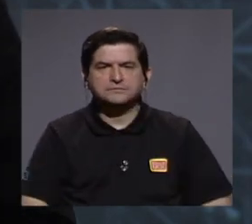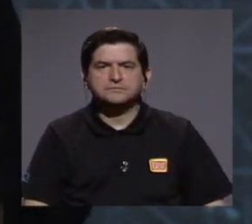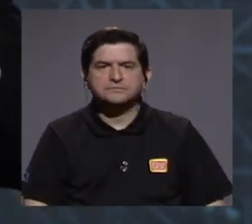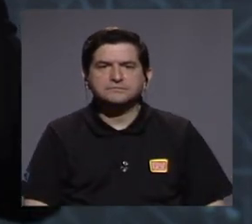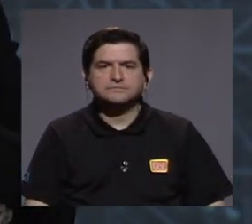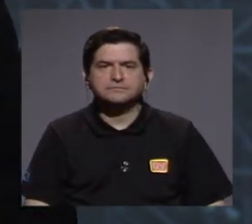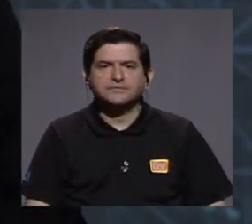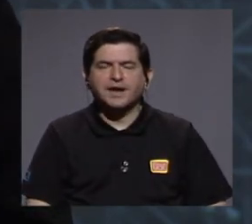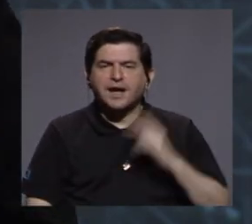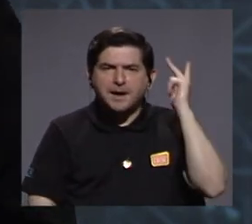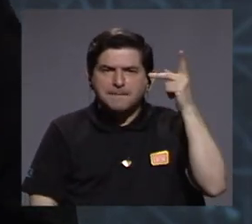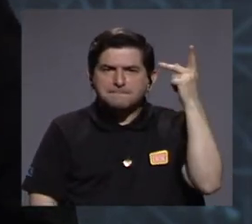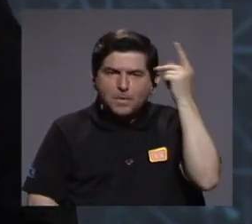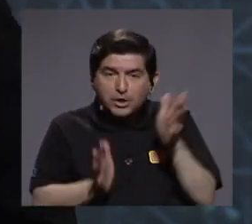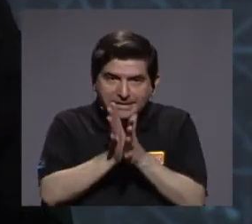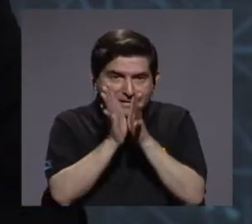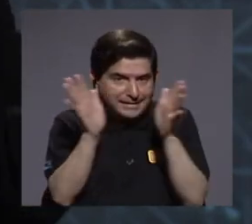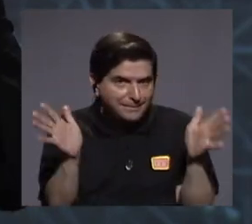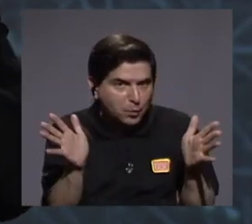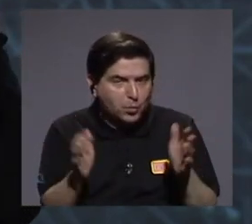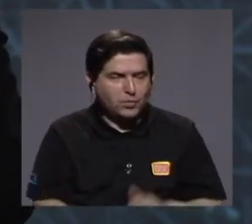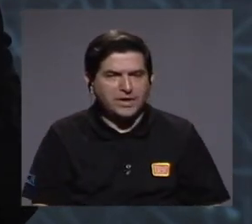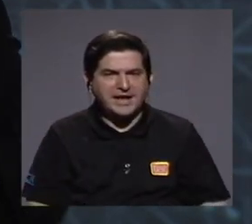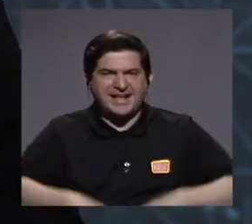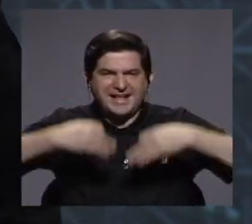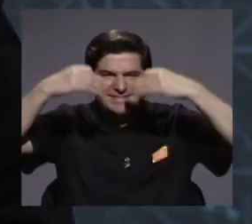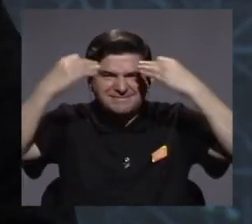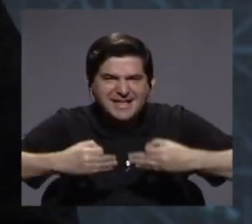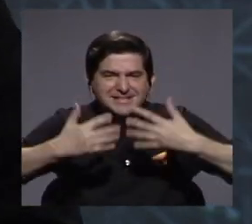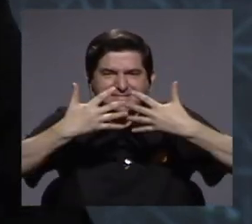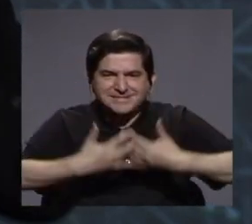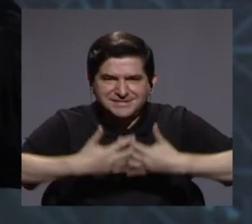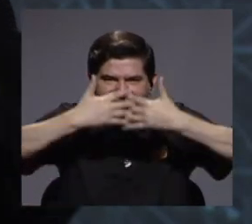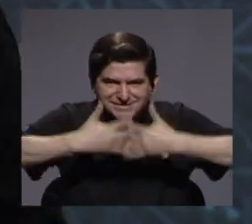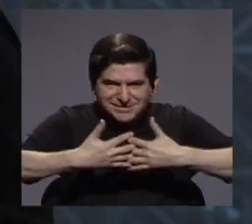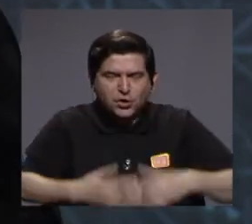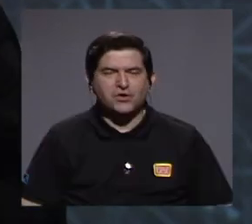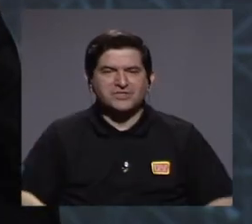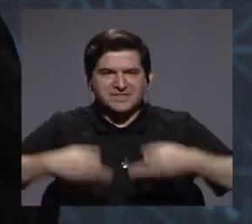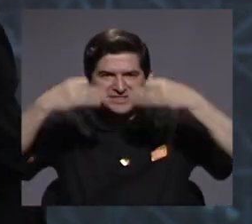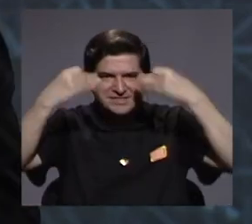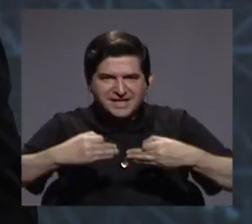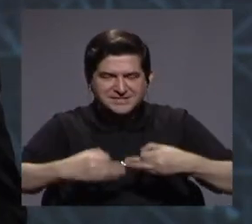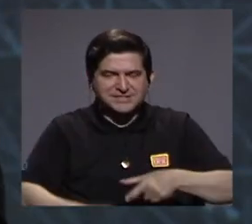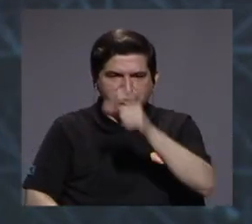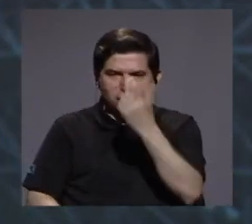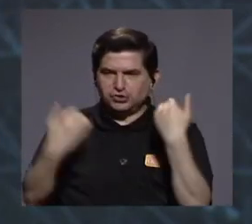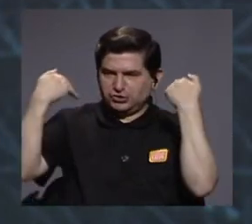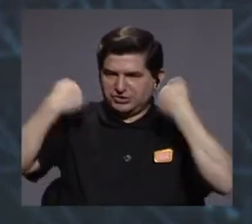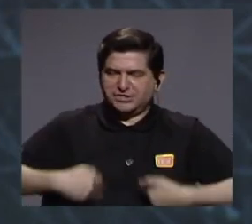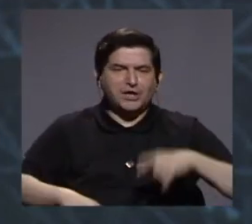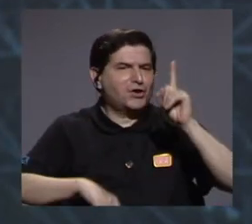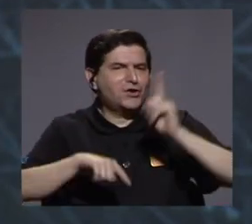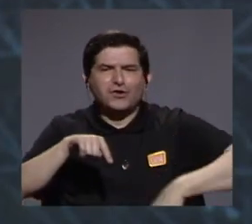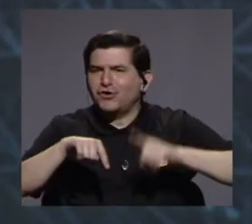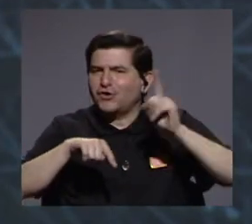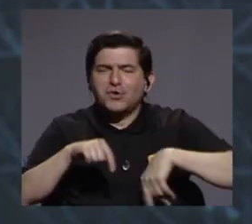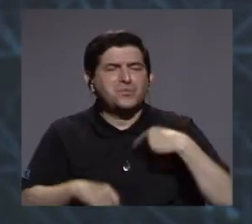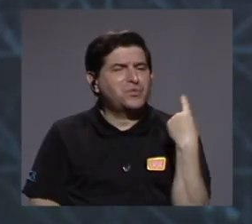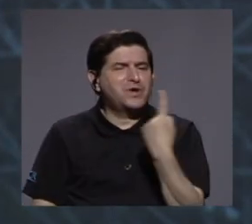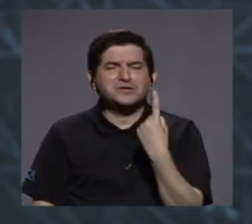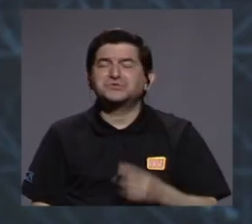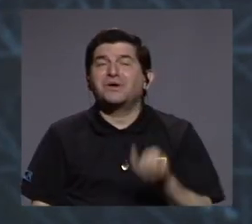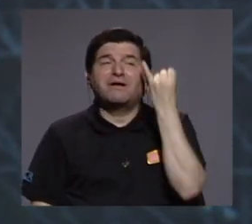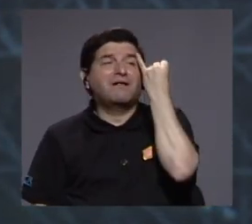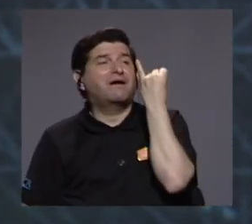La política pública, la decisión de empresas, la decisión como seres humanos no puede quedar simplemente